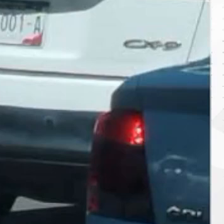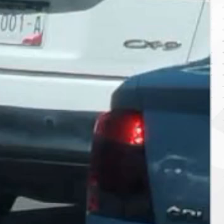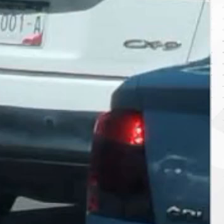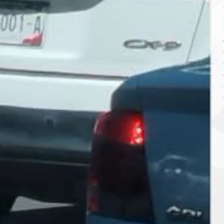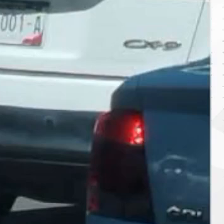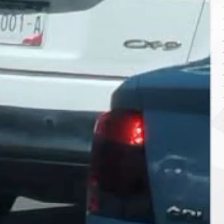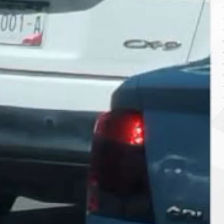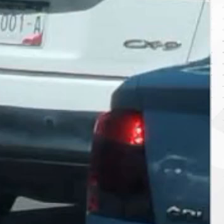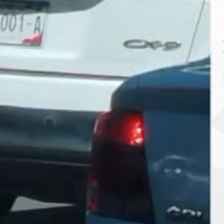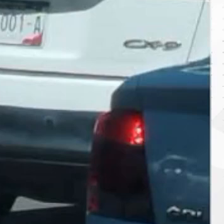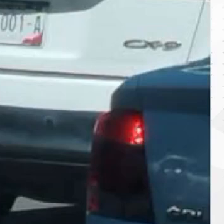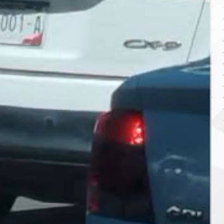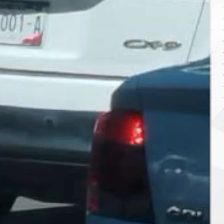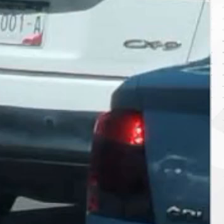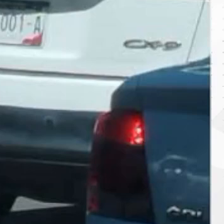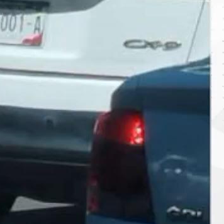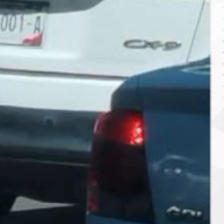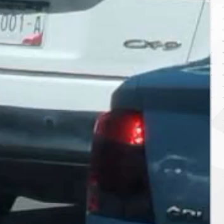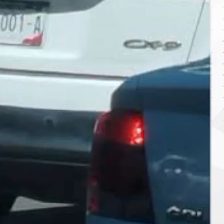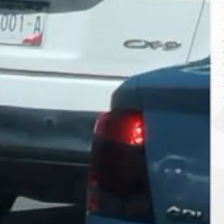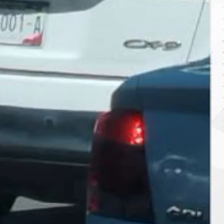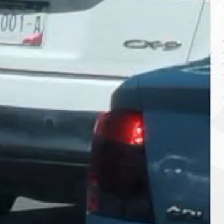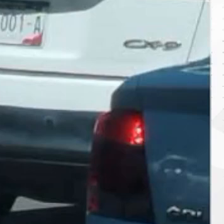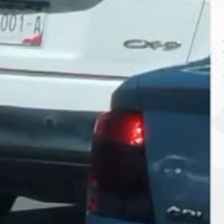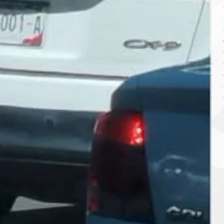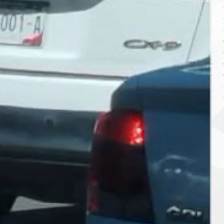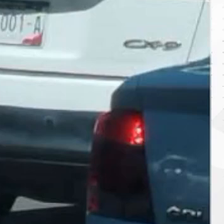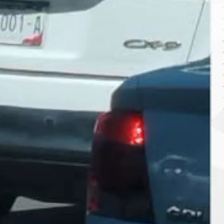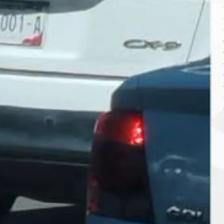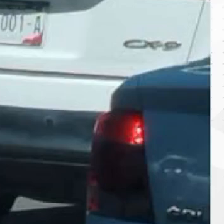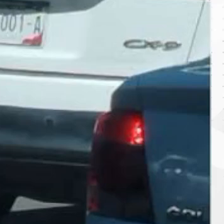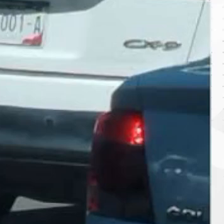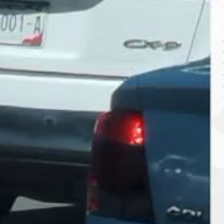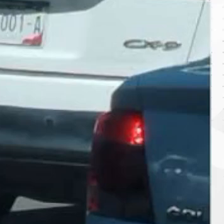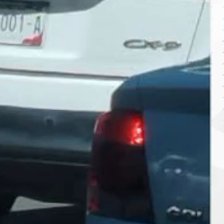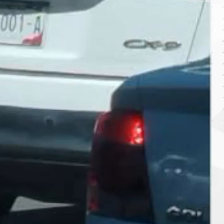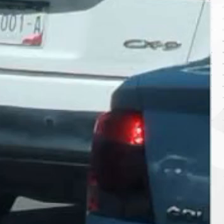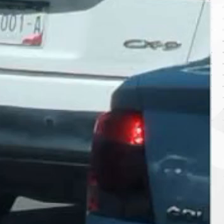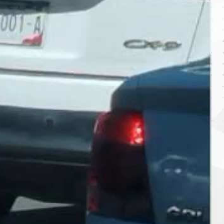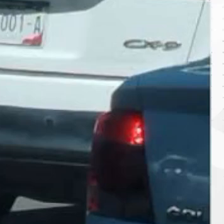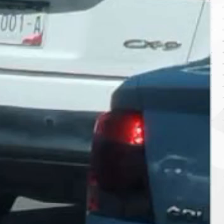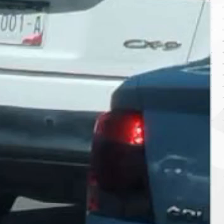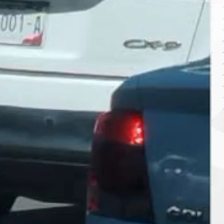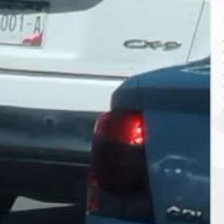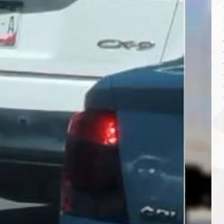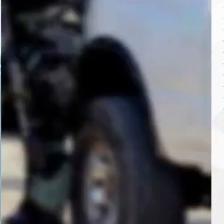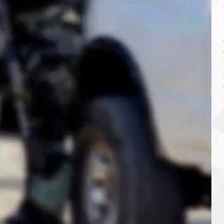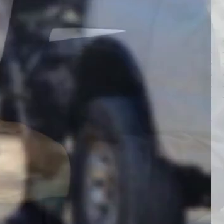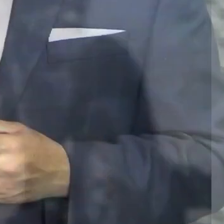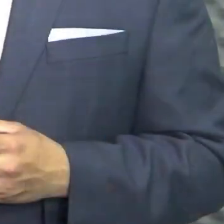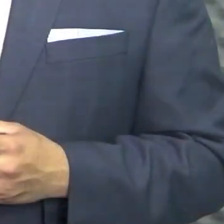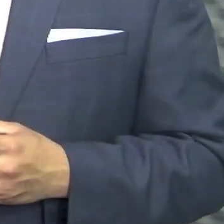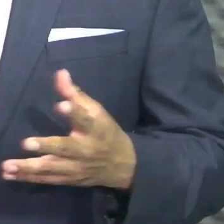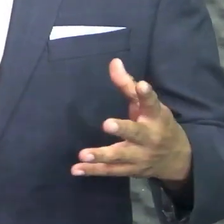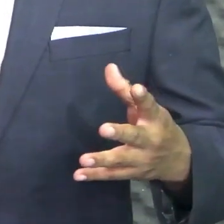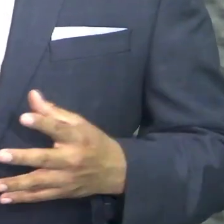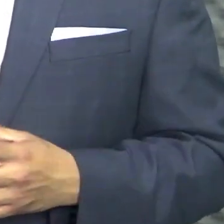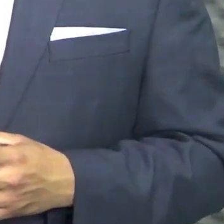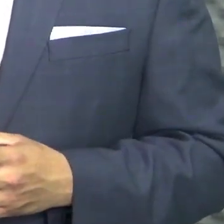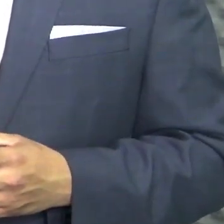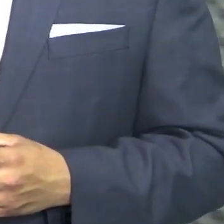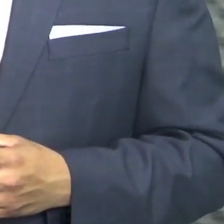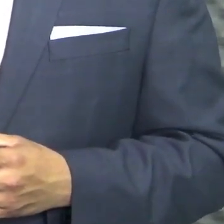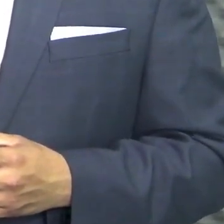lastimosamente allá en Jalisco se está viviendo una situación de inseguridad que es lamentable